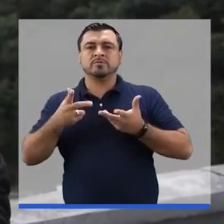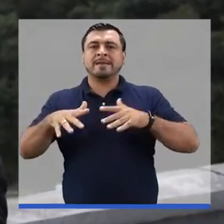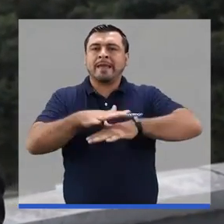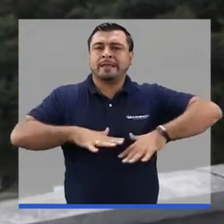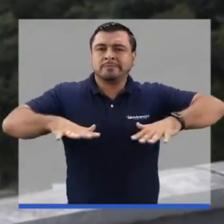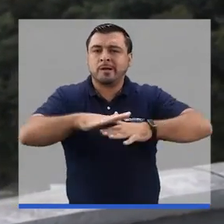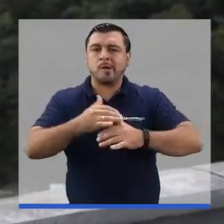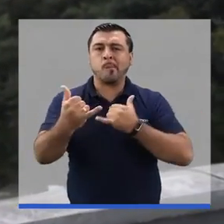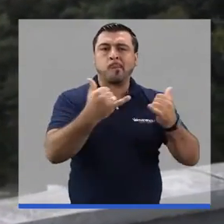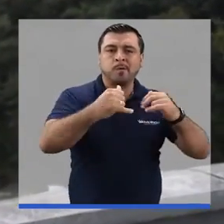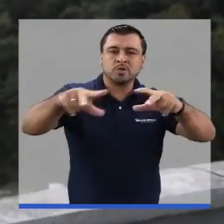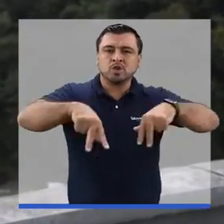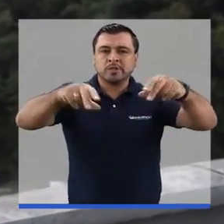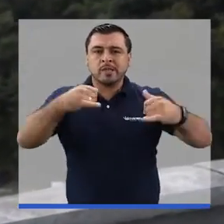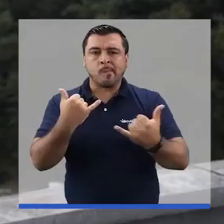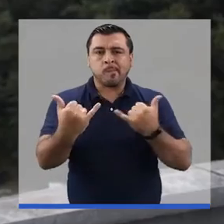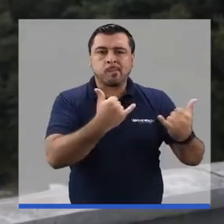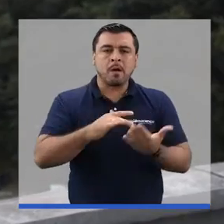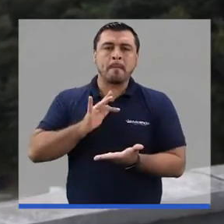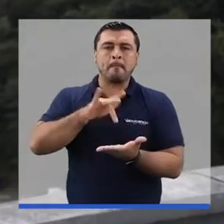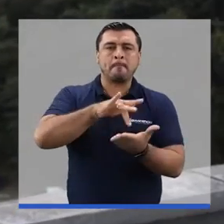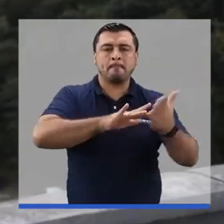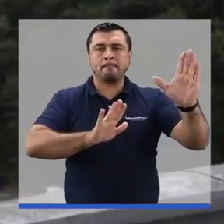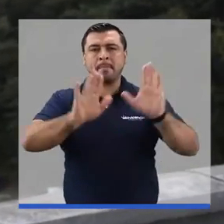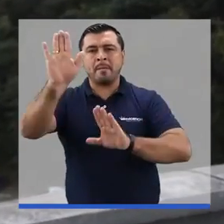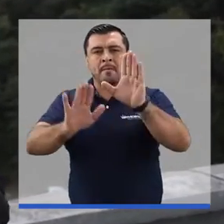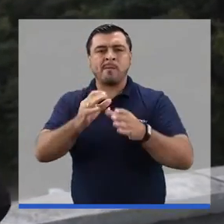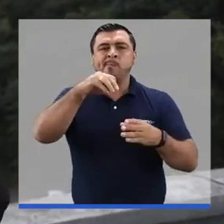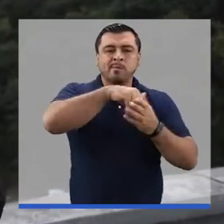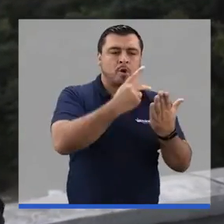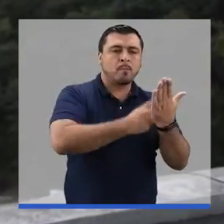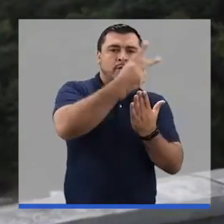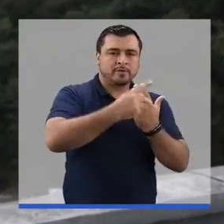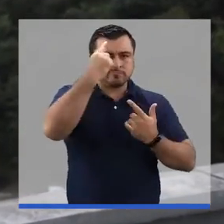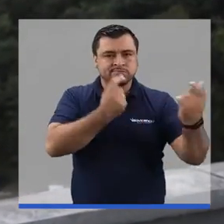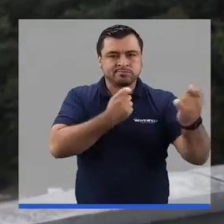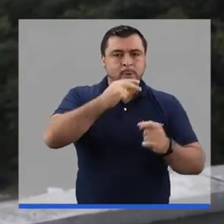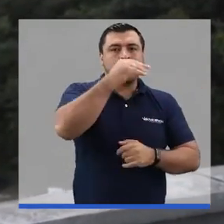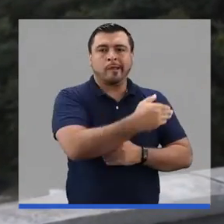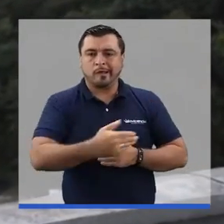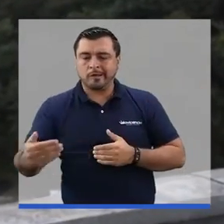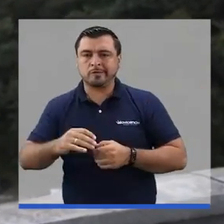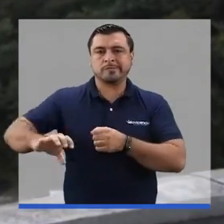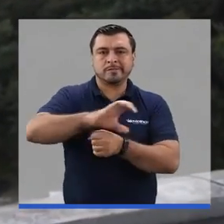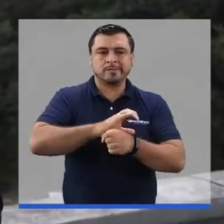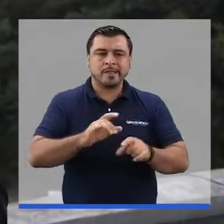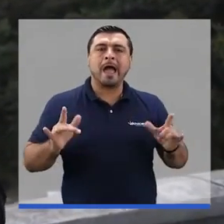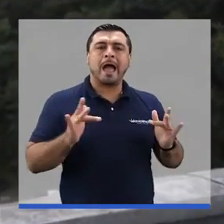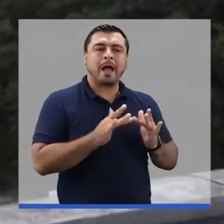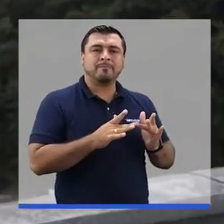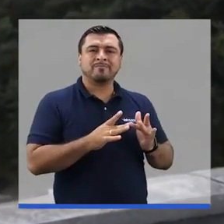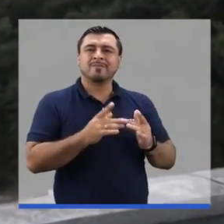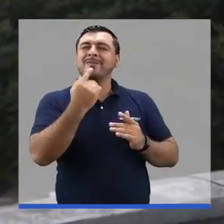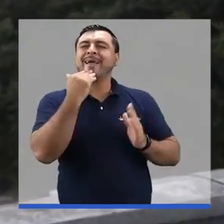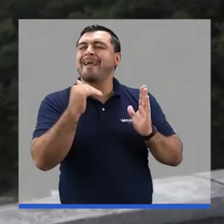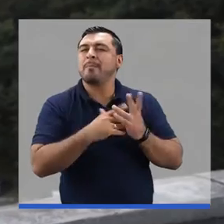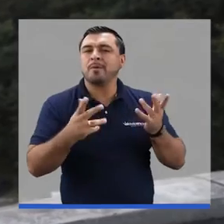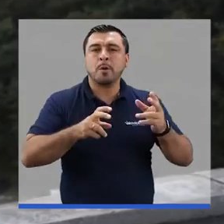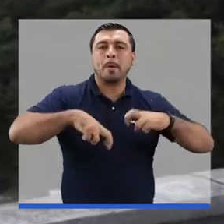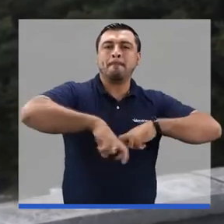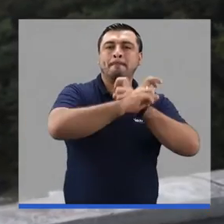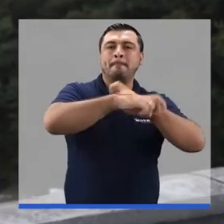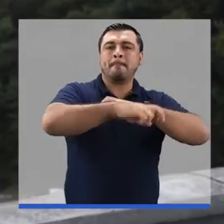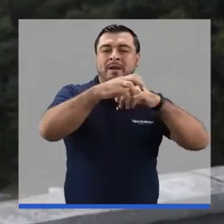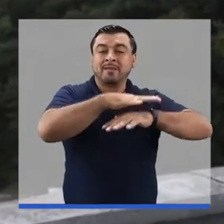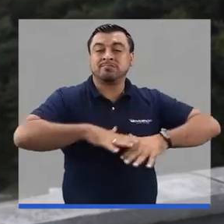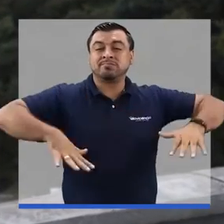espacios sociales, un espacio de reflexión de los proyectos estratégicos para los niños de la ciudad como lo es el Parque Metropolitano. Y